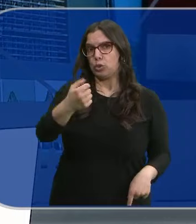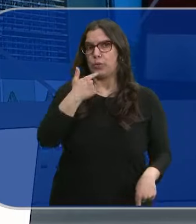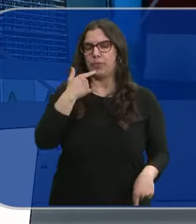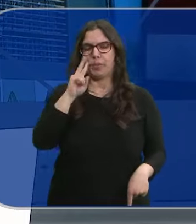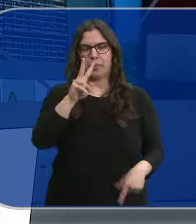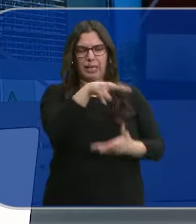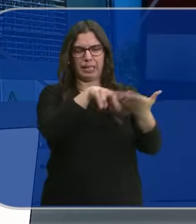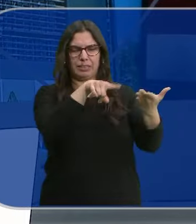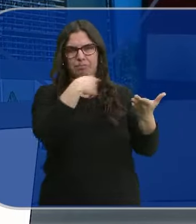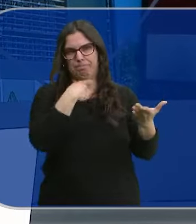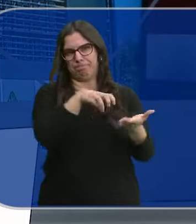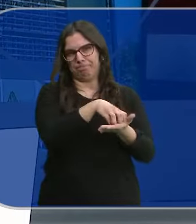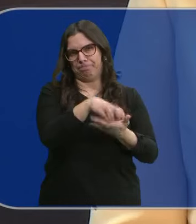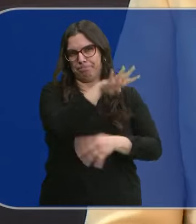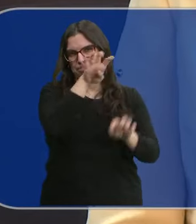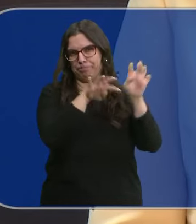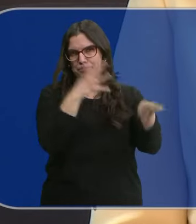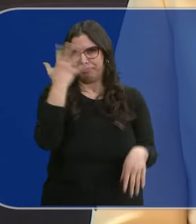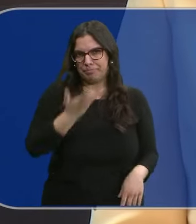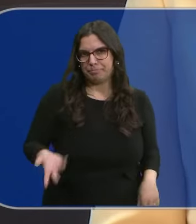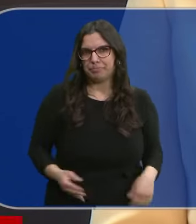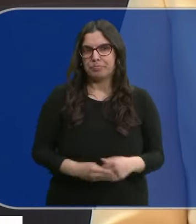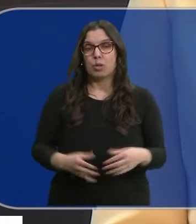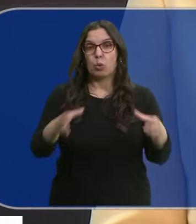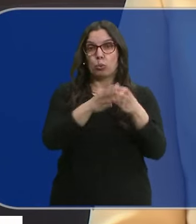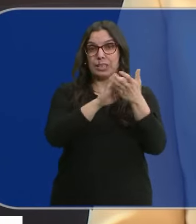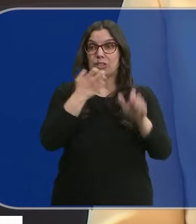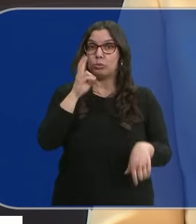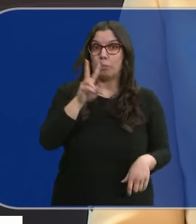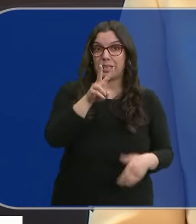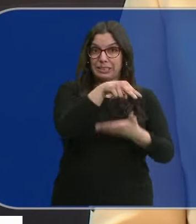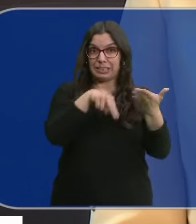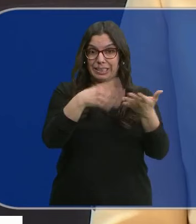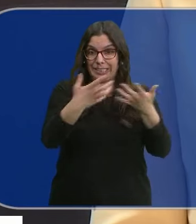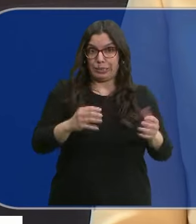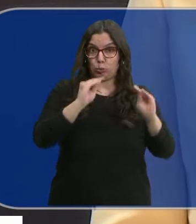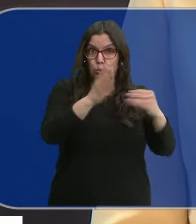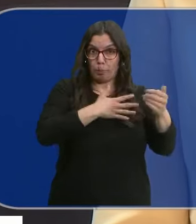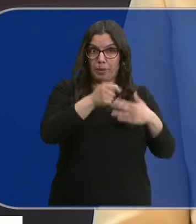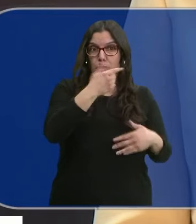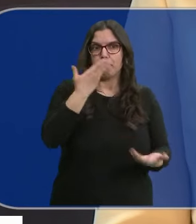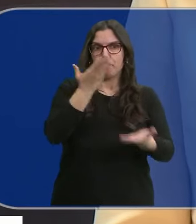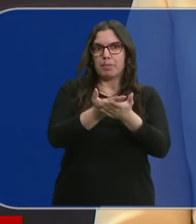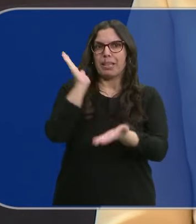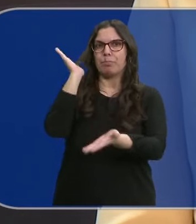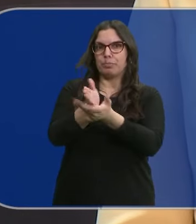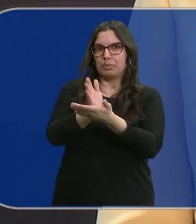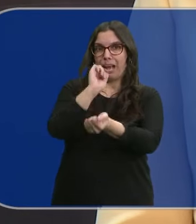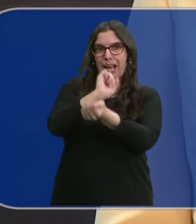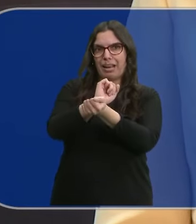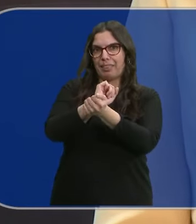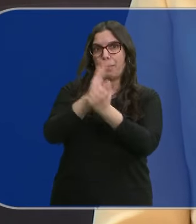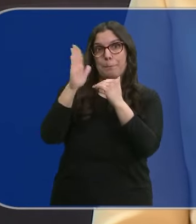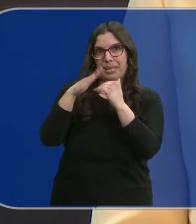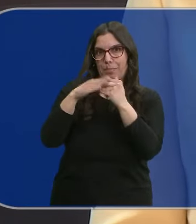el del gobierno regional. La Junta de Castilla y León, si ustedes miran su escrito, pide las penas de prisión más baja,